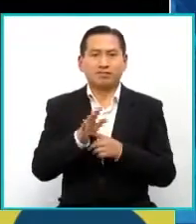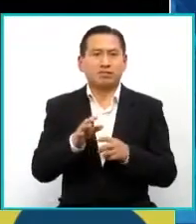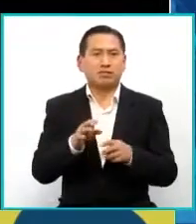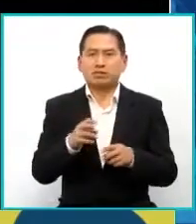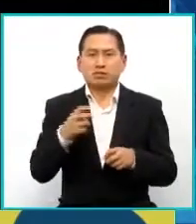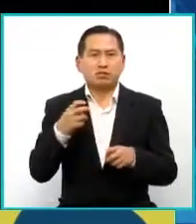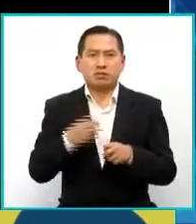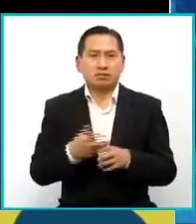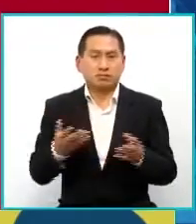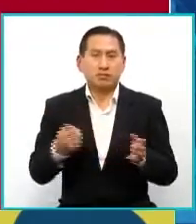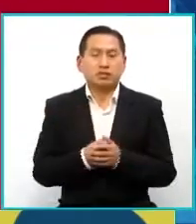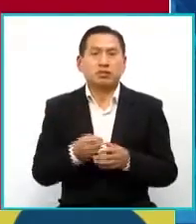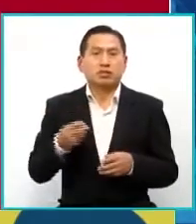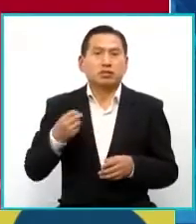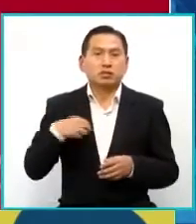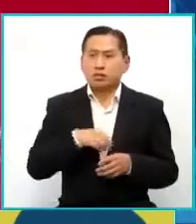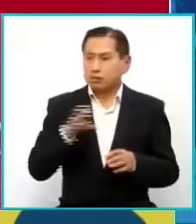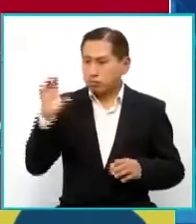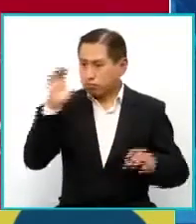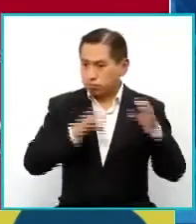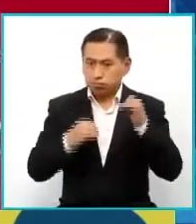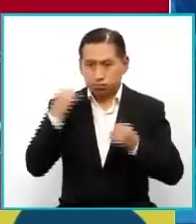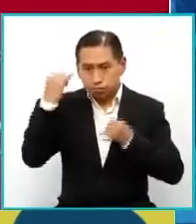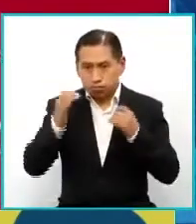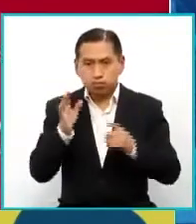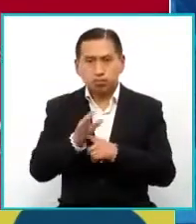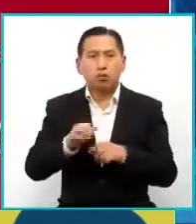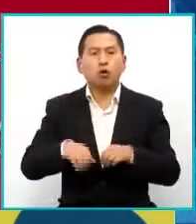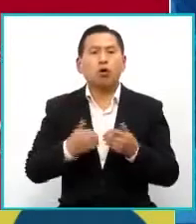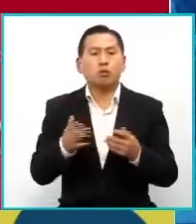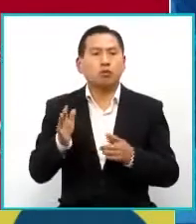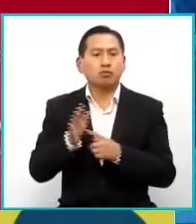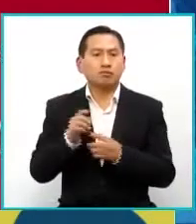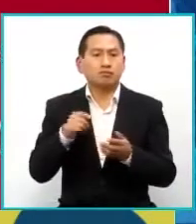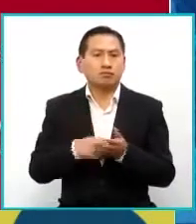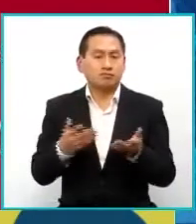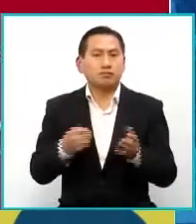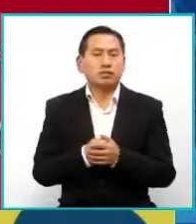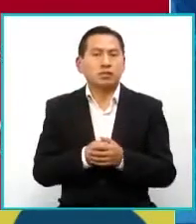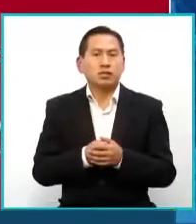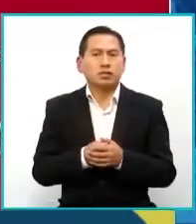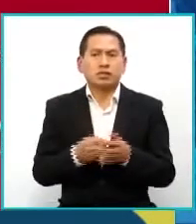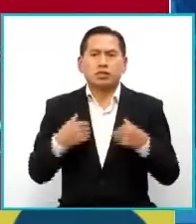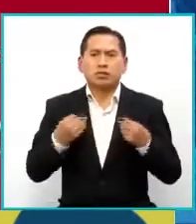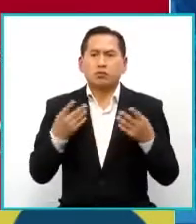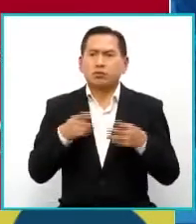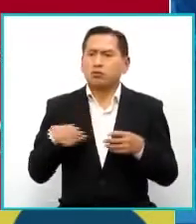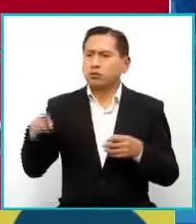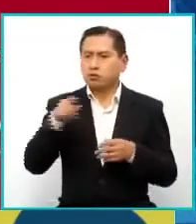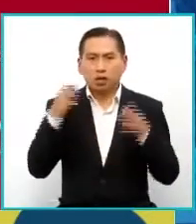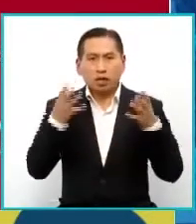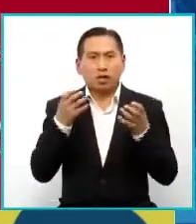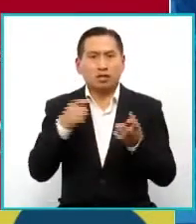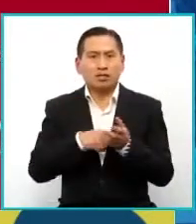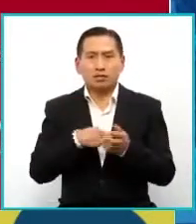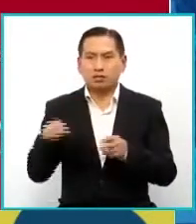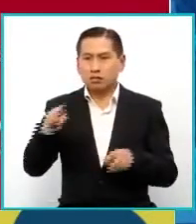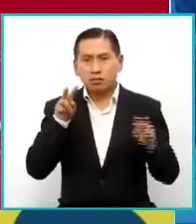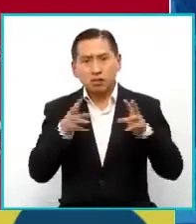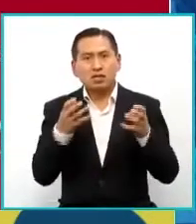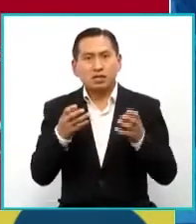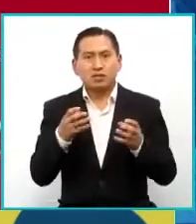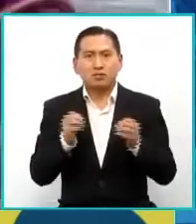entonces tenemos que encontrar una manera alternativa de presentar la película, porque hay mucho interés por verla,